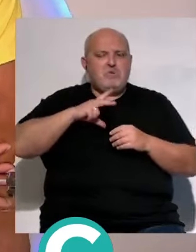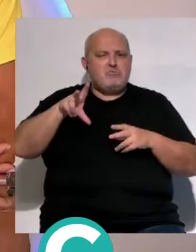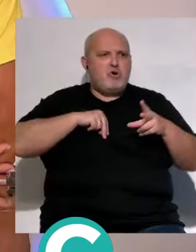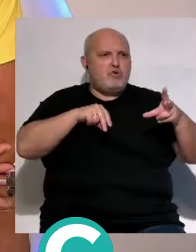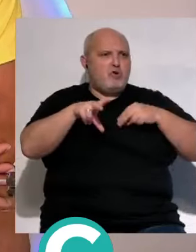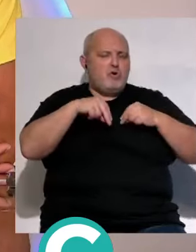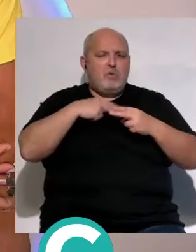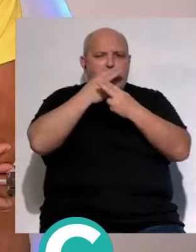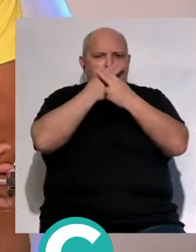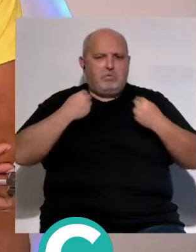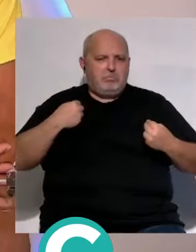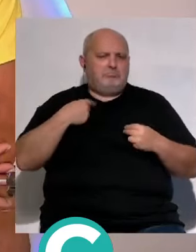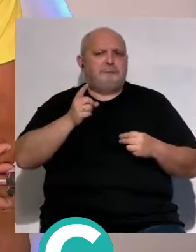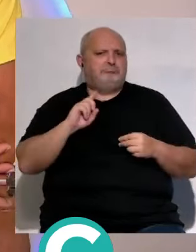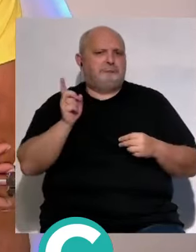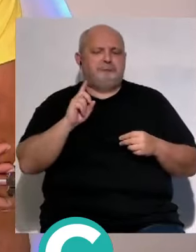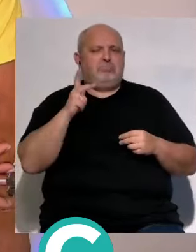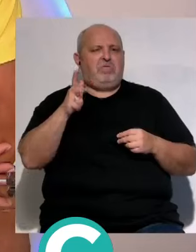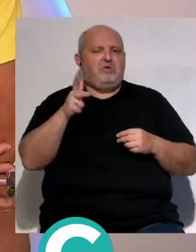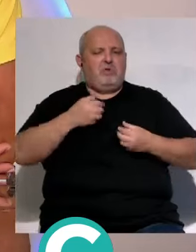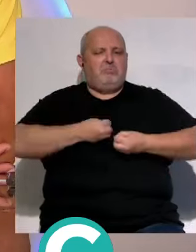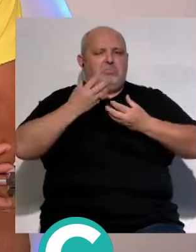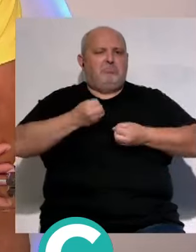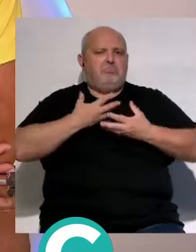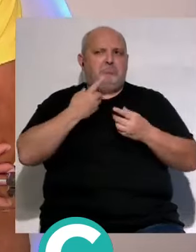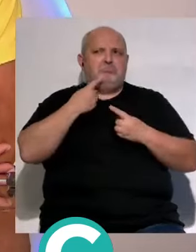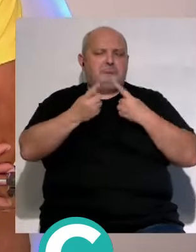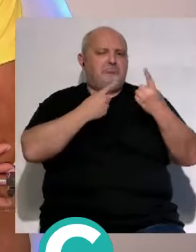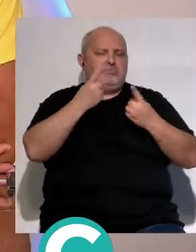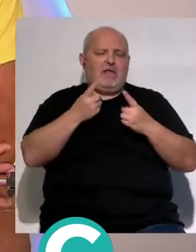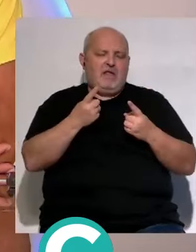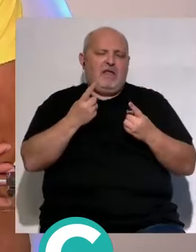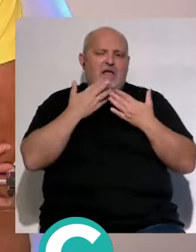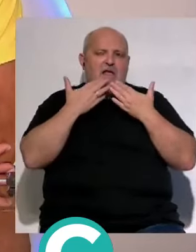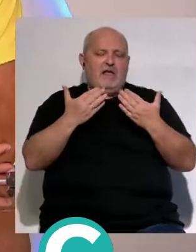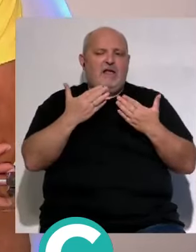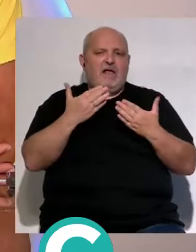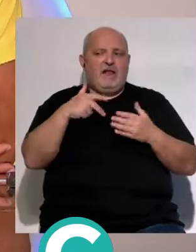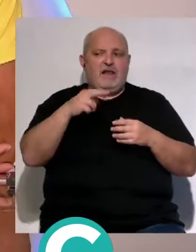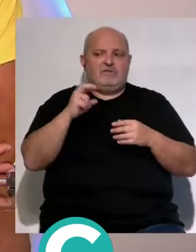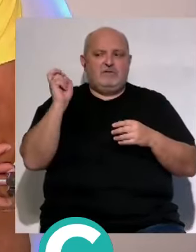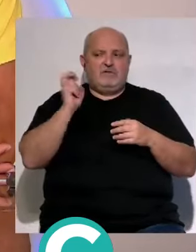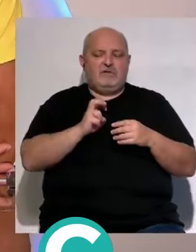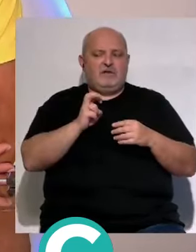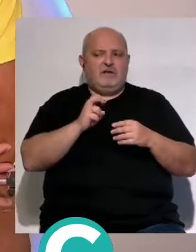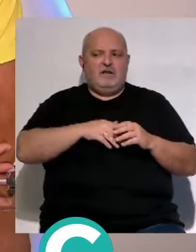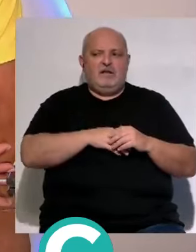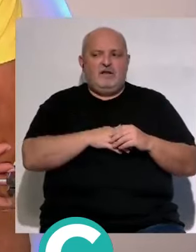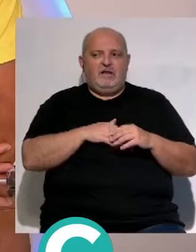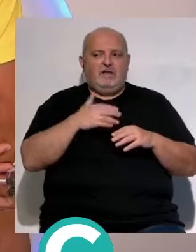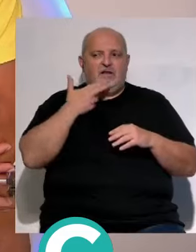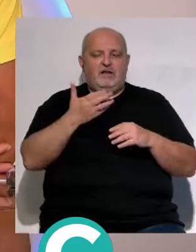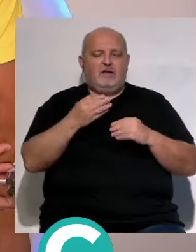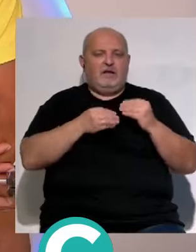ha dicho Álvaro de esto no se puede hablar a esto no se lo puede criticar y eso se lo agradezco a Nacho cada vez que me lo traes y con tu